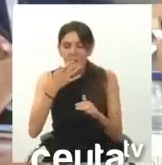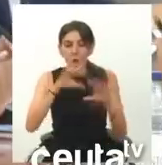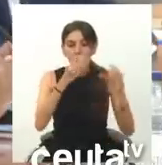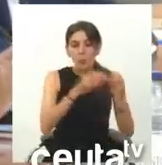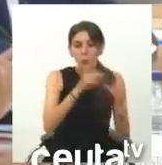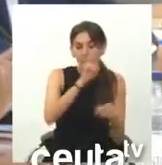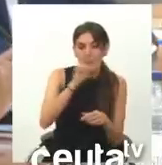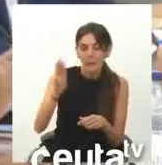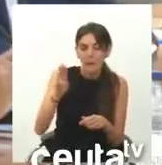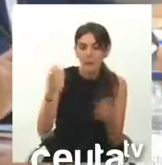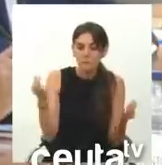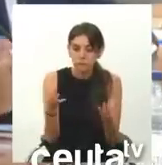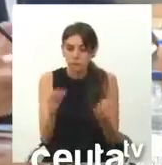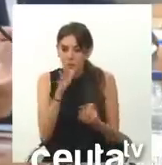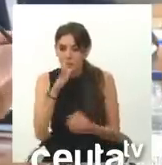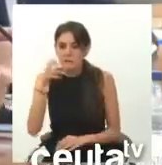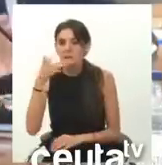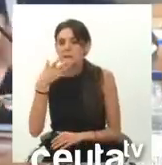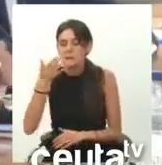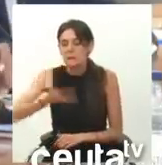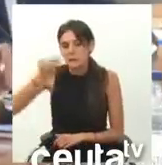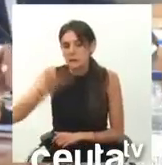es ciertamente grave, presidente.